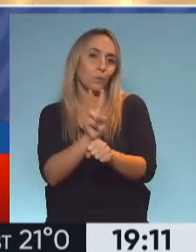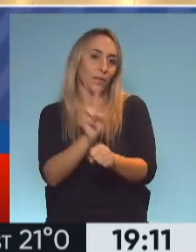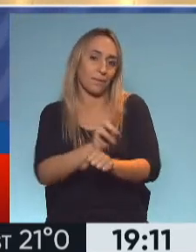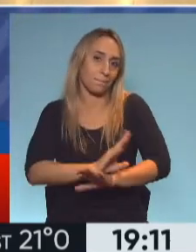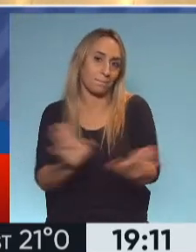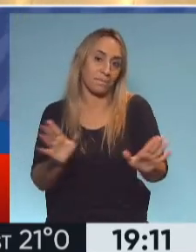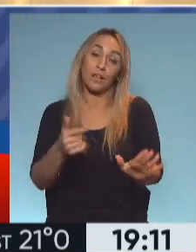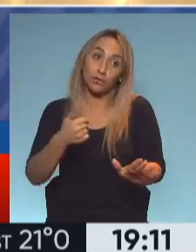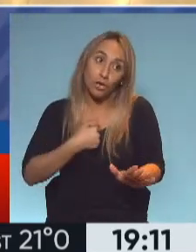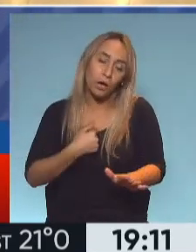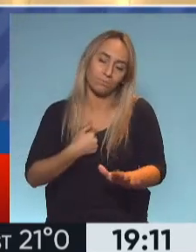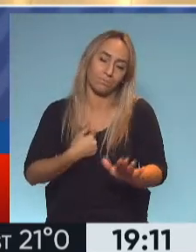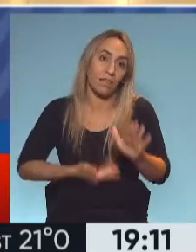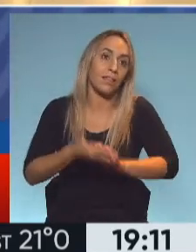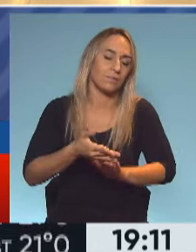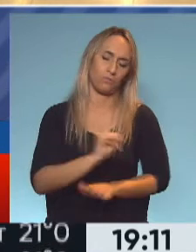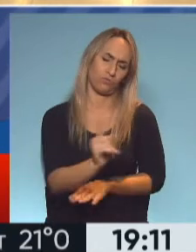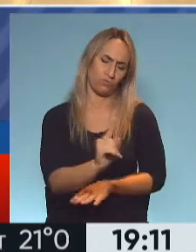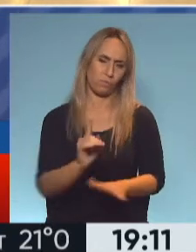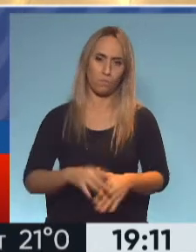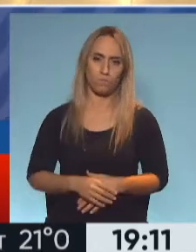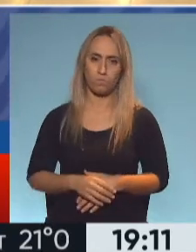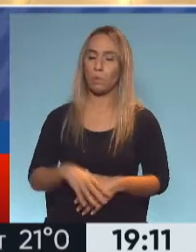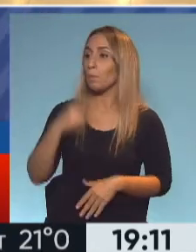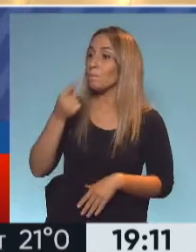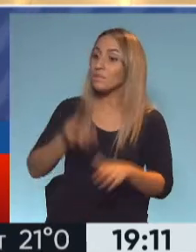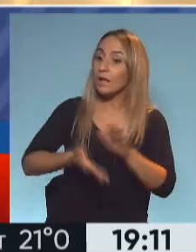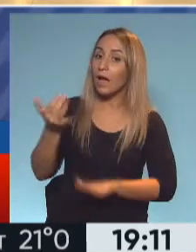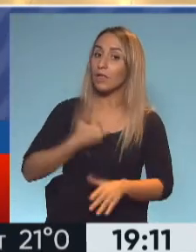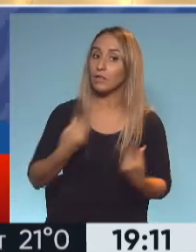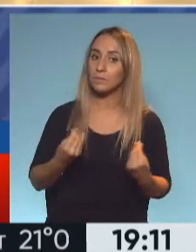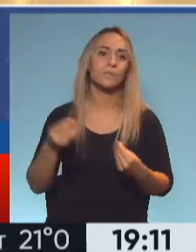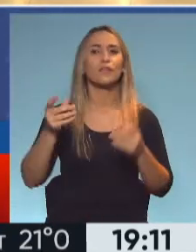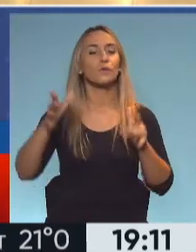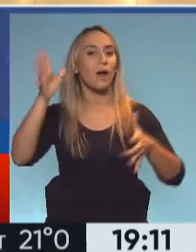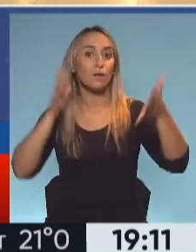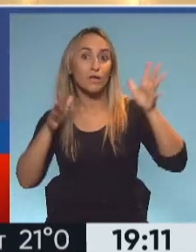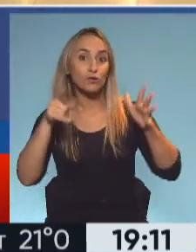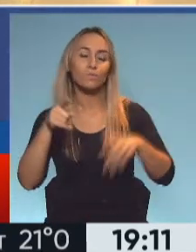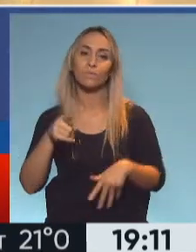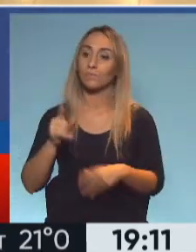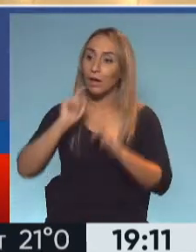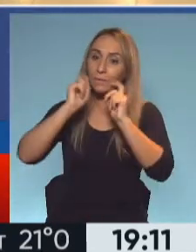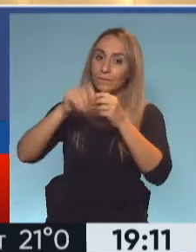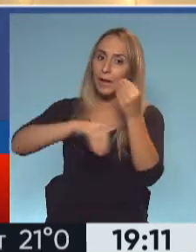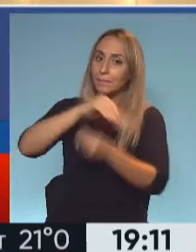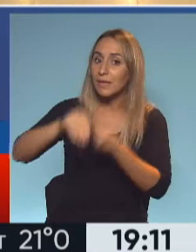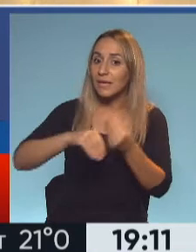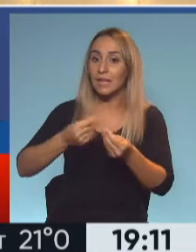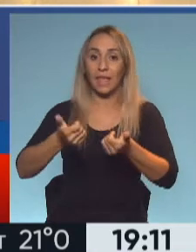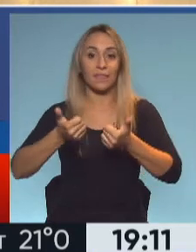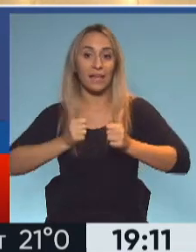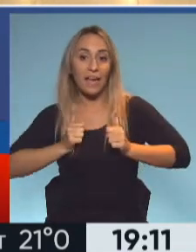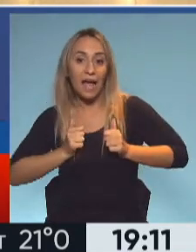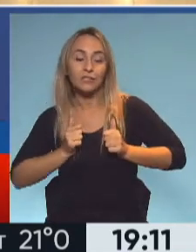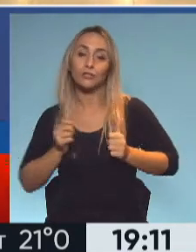Yo no saldría. ¿A dónde van? A Gualeguaychú. Bueno, a visitar familia, descansar por